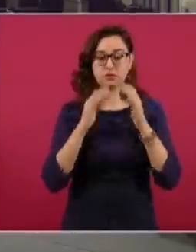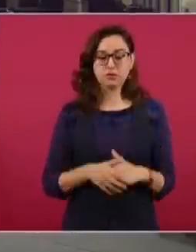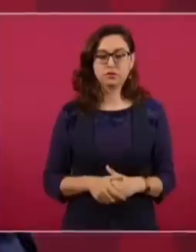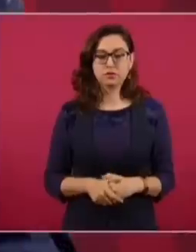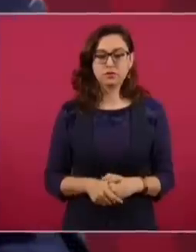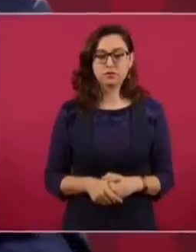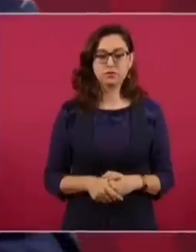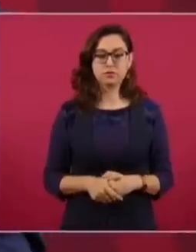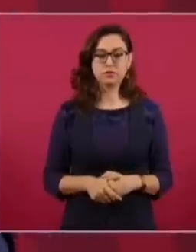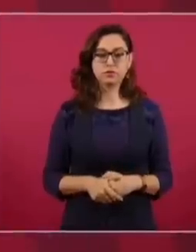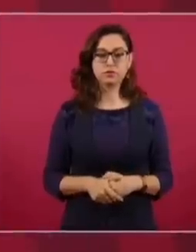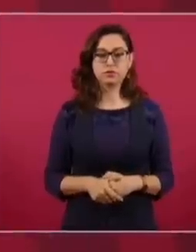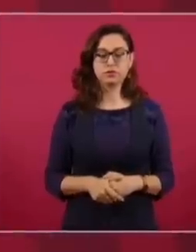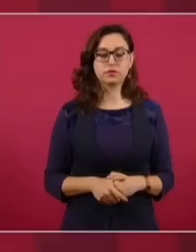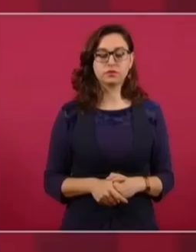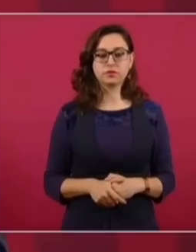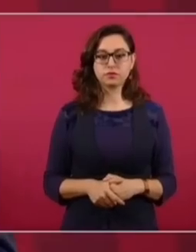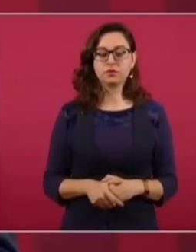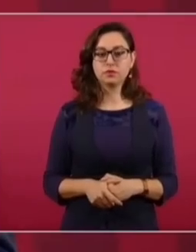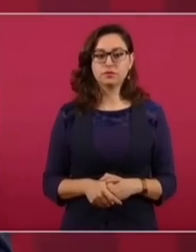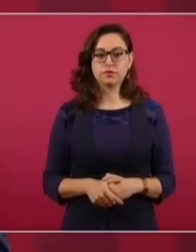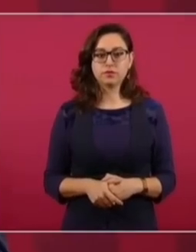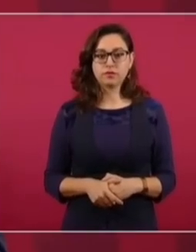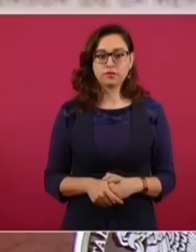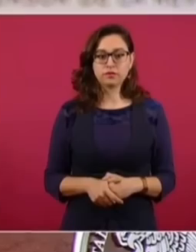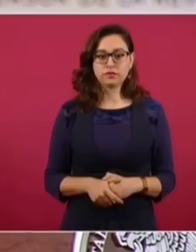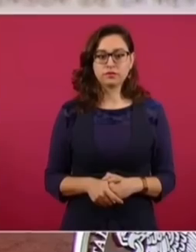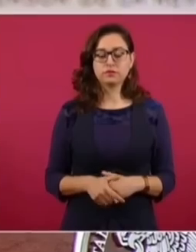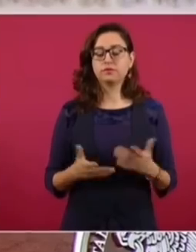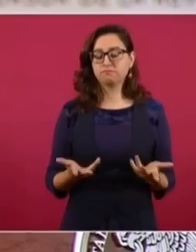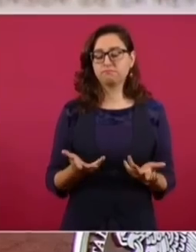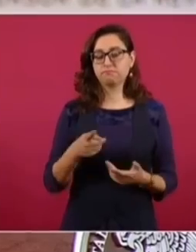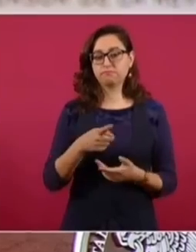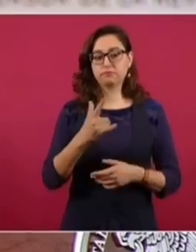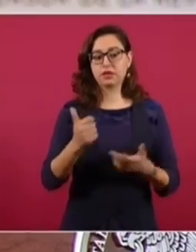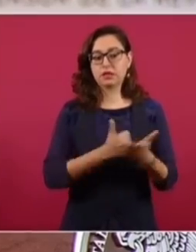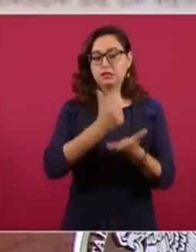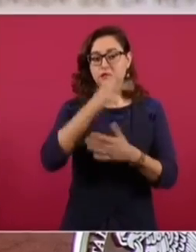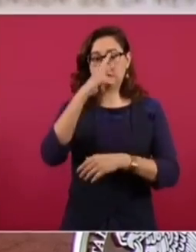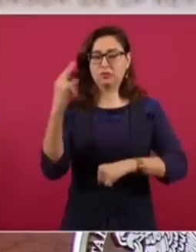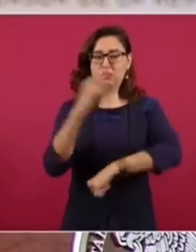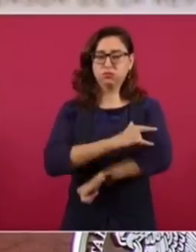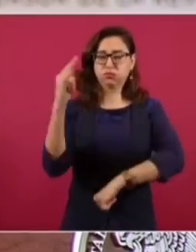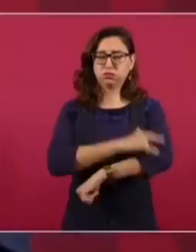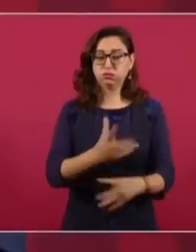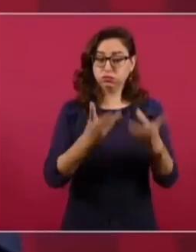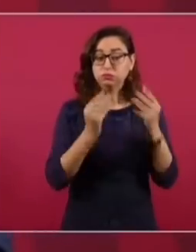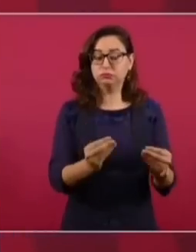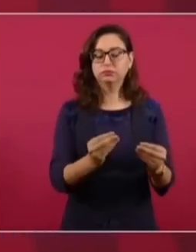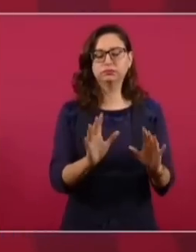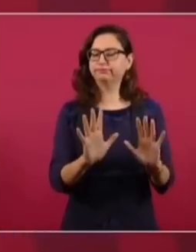la decisión de limitar el número de vuelos. No hay mucho